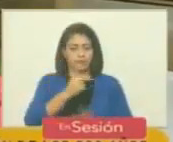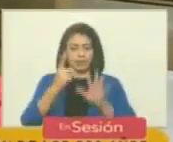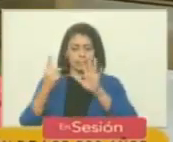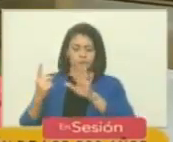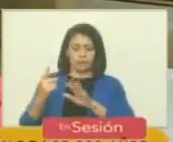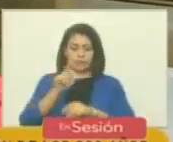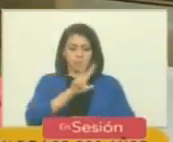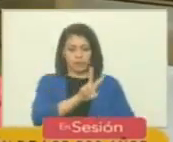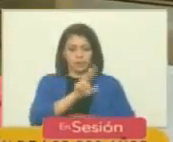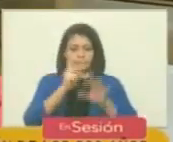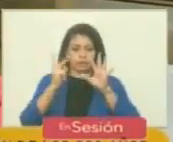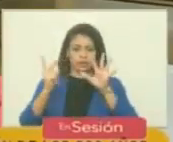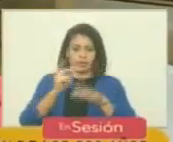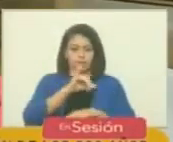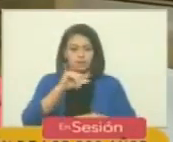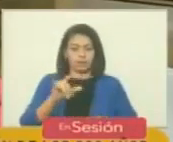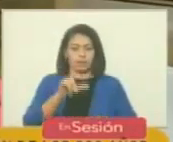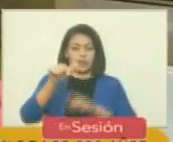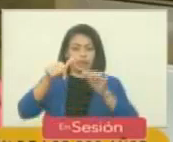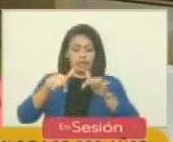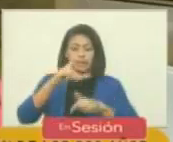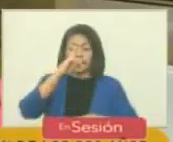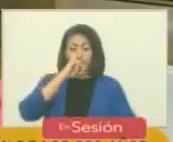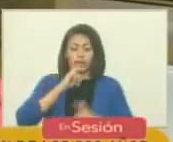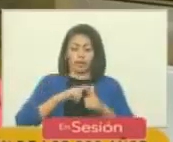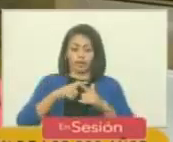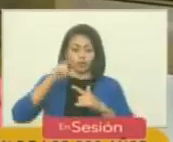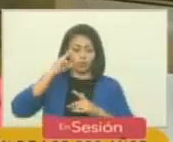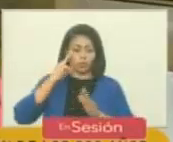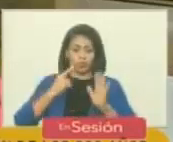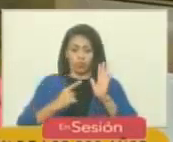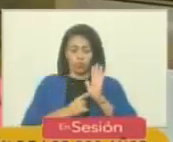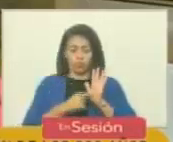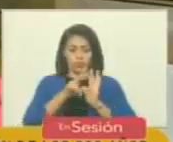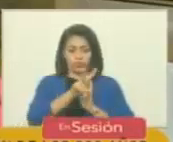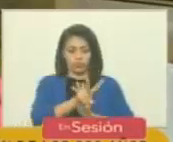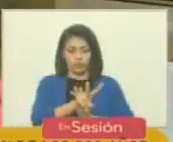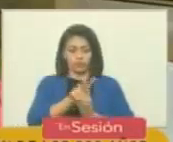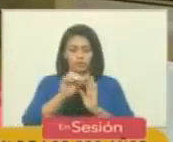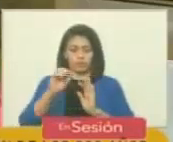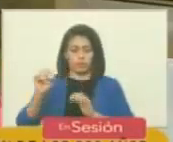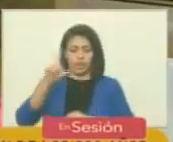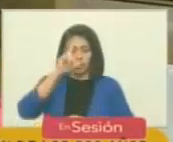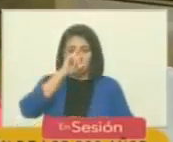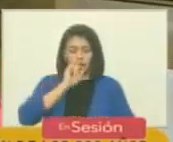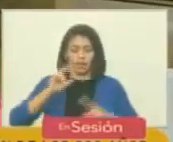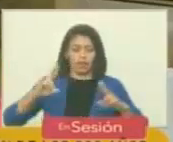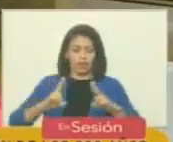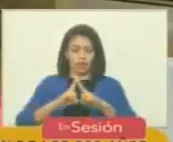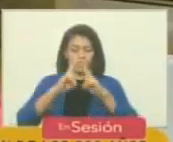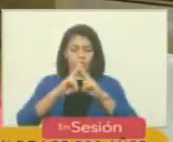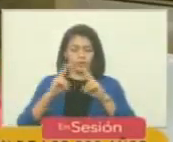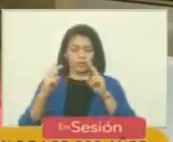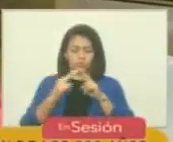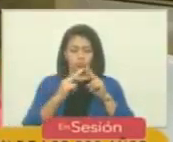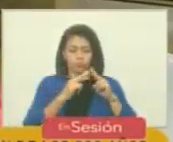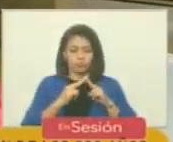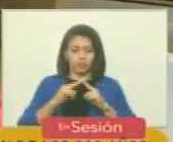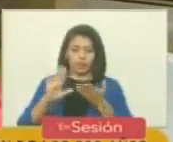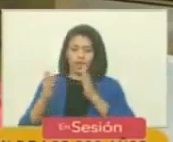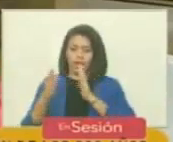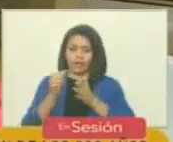y 27 de julio del presente año se cumplen 200 años del encuentro conocido como la